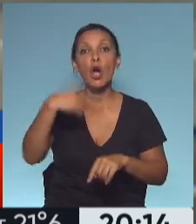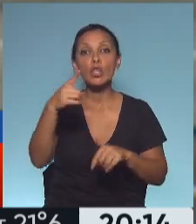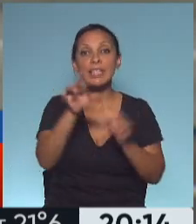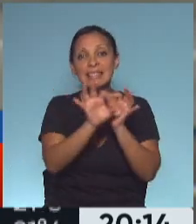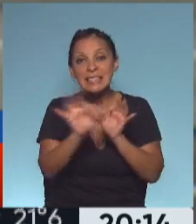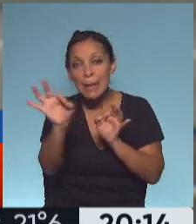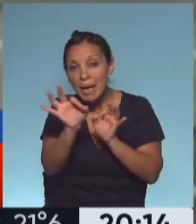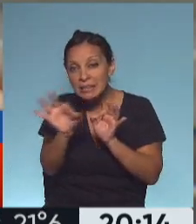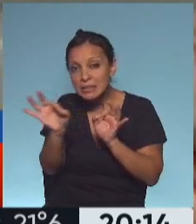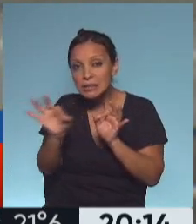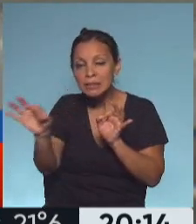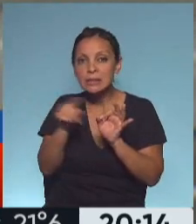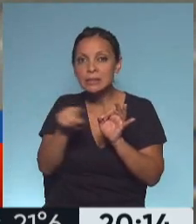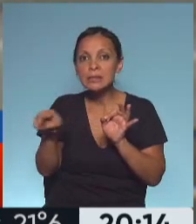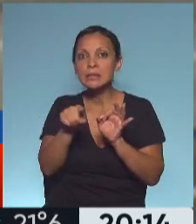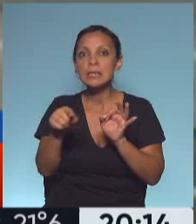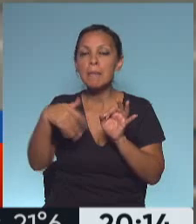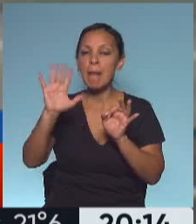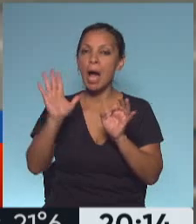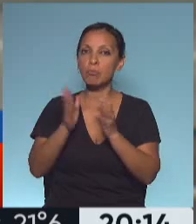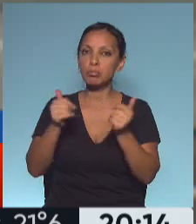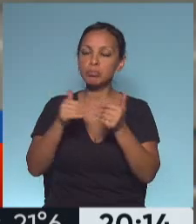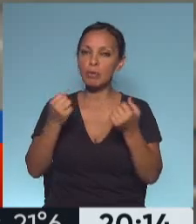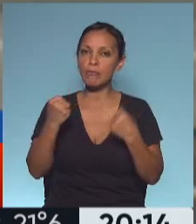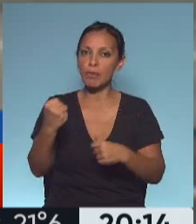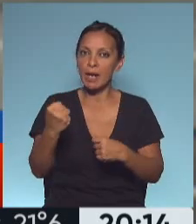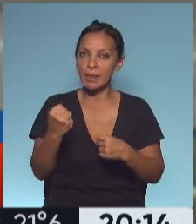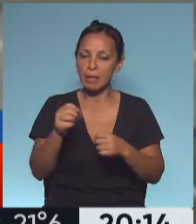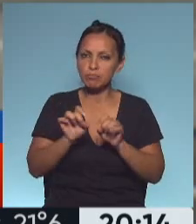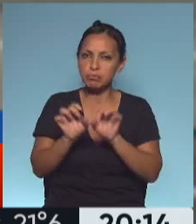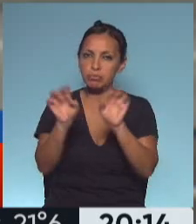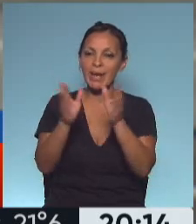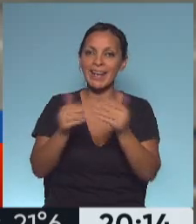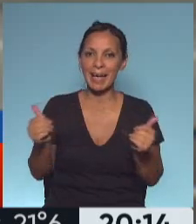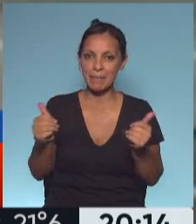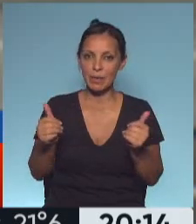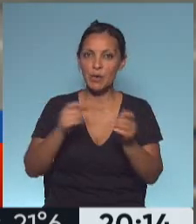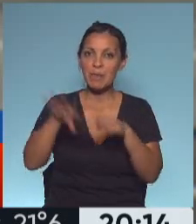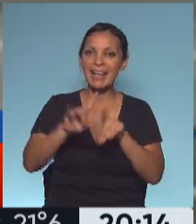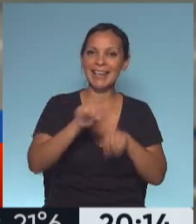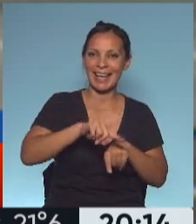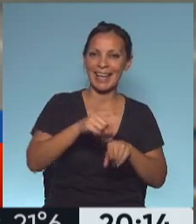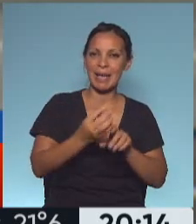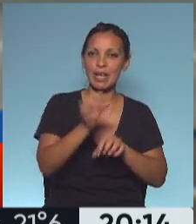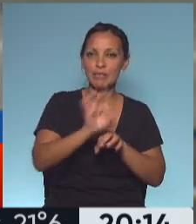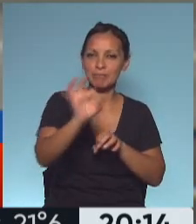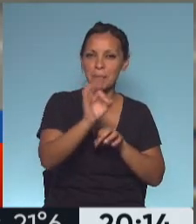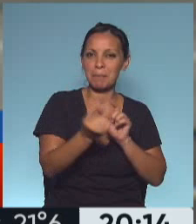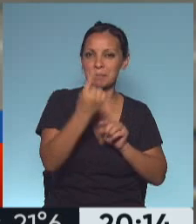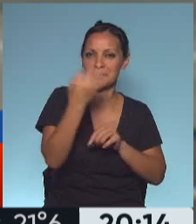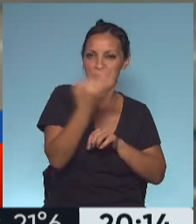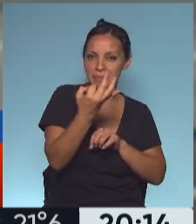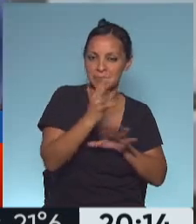tienen mayor capacidad de diseminación que la variante original, pero no necesariamente se han